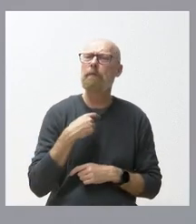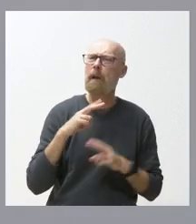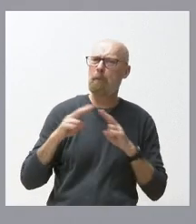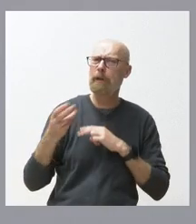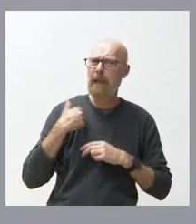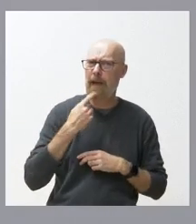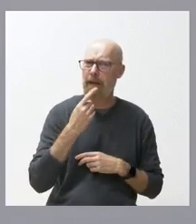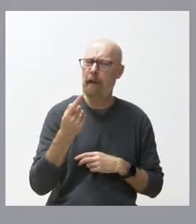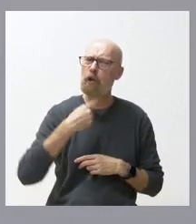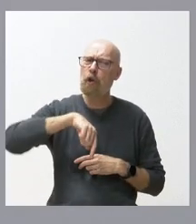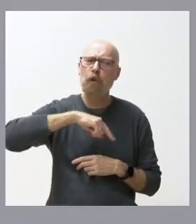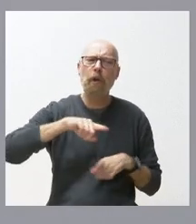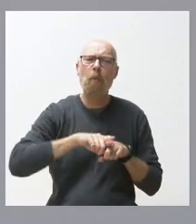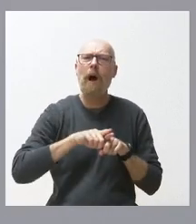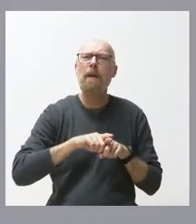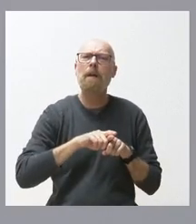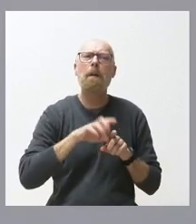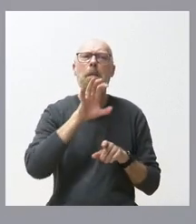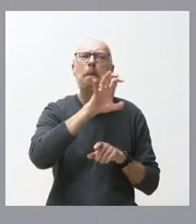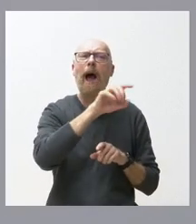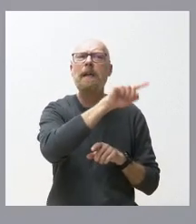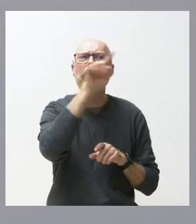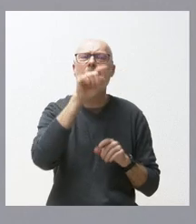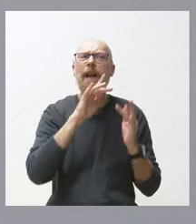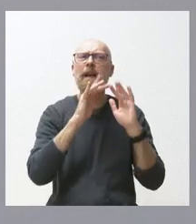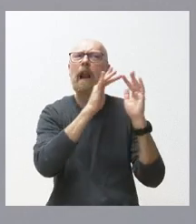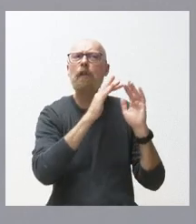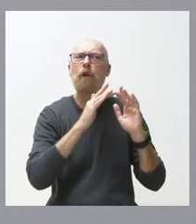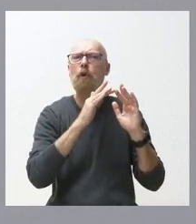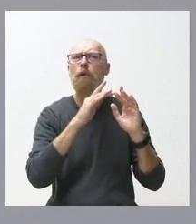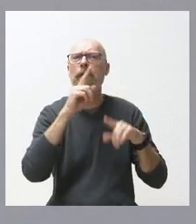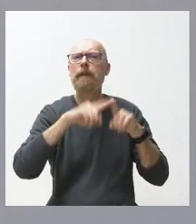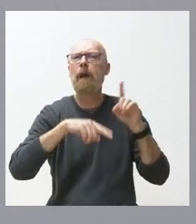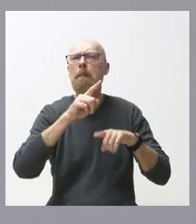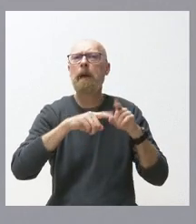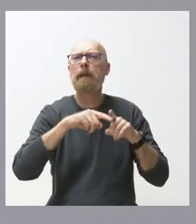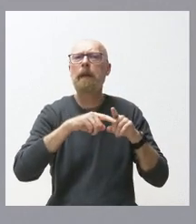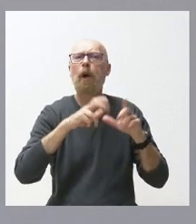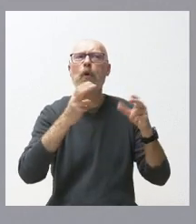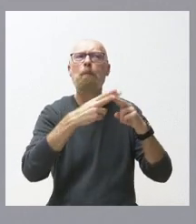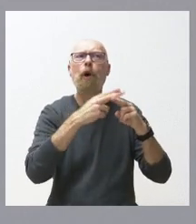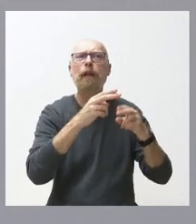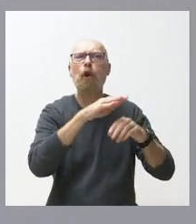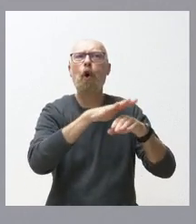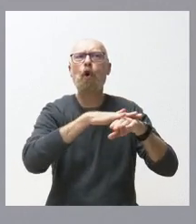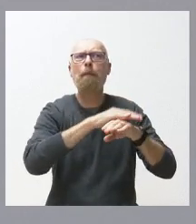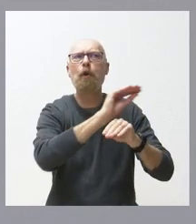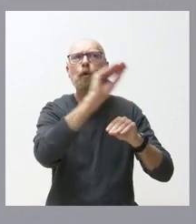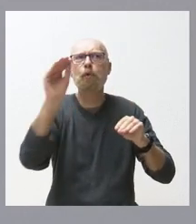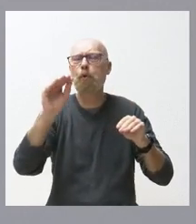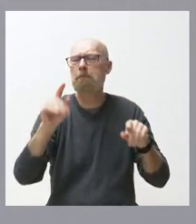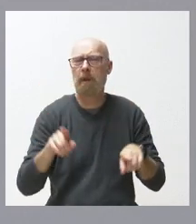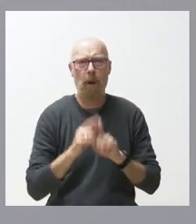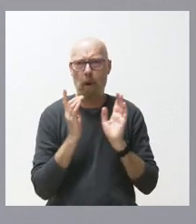valoramos a los países y nuestras relaciones con los países en función de cuál es el partido político que gobierna en cada país nosotros